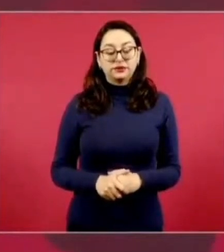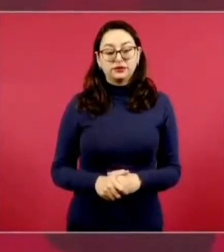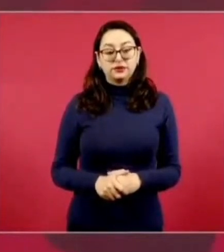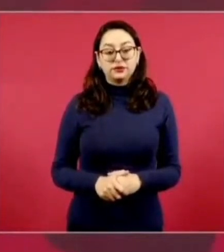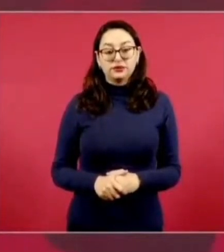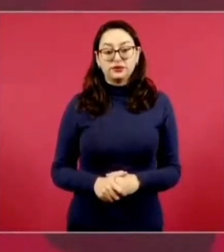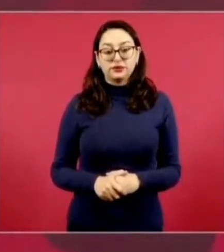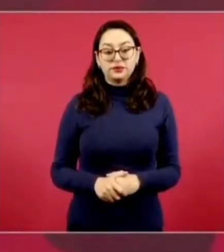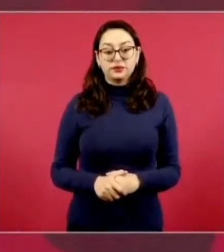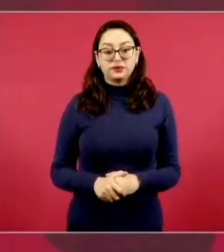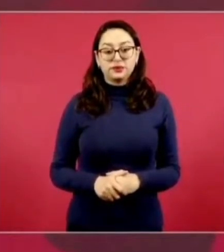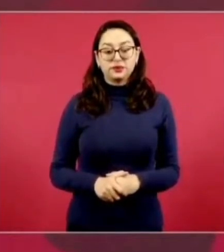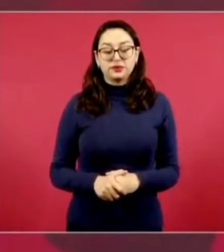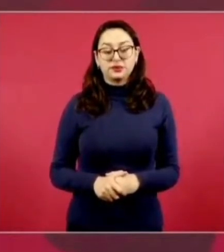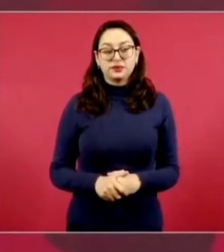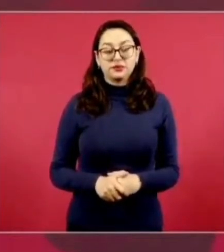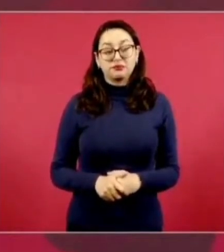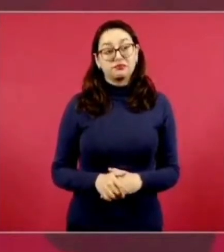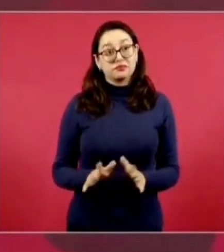terrible